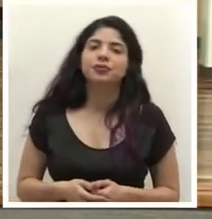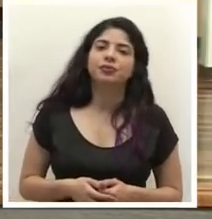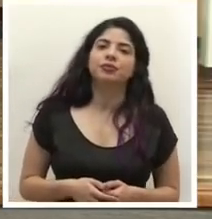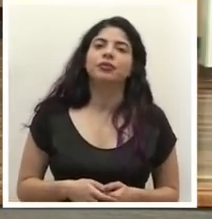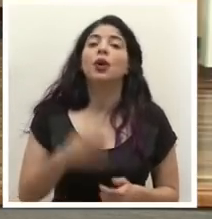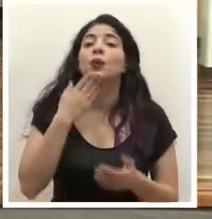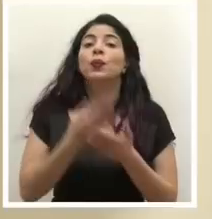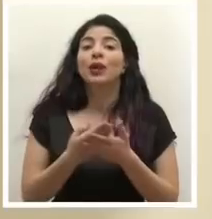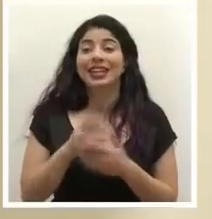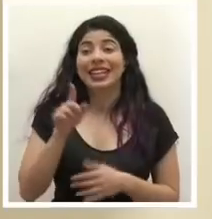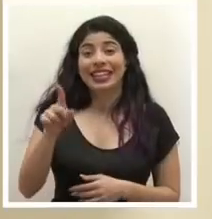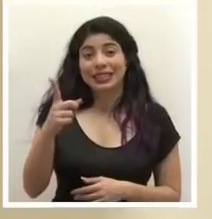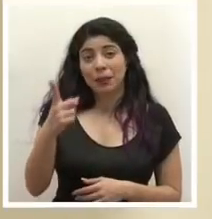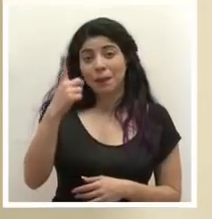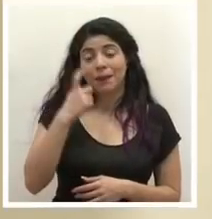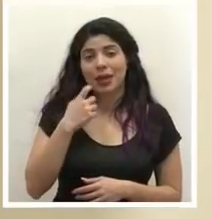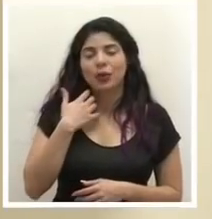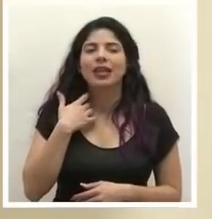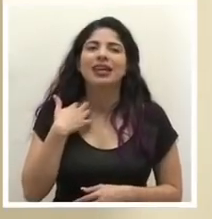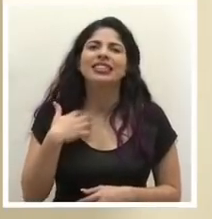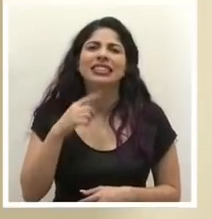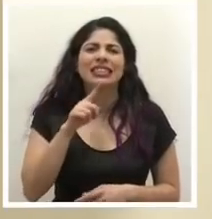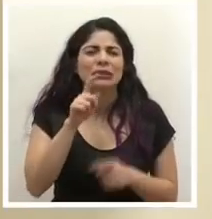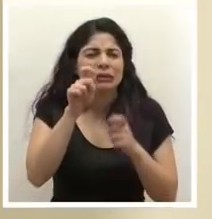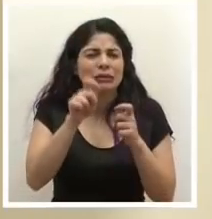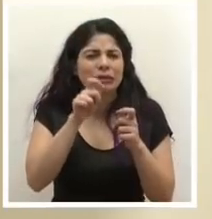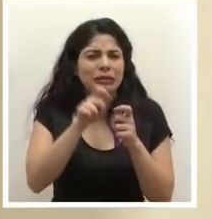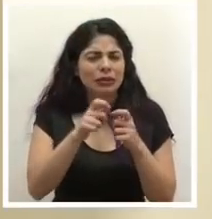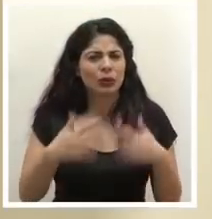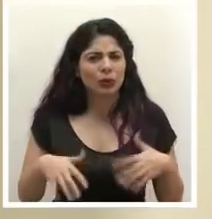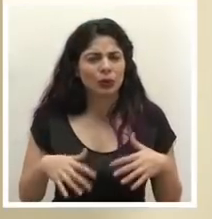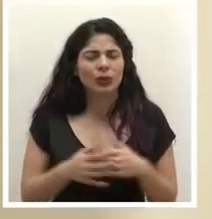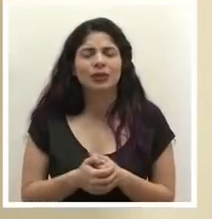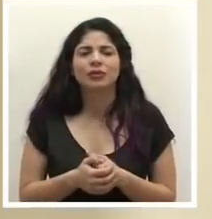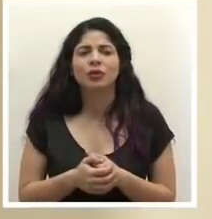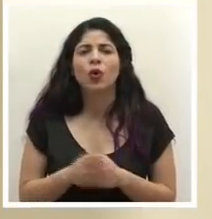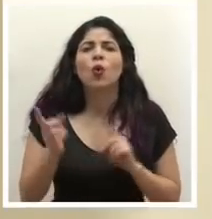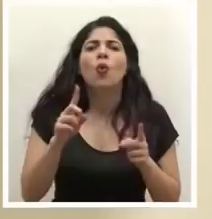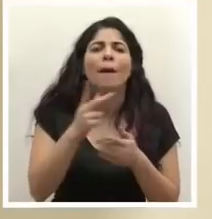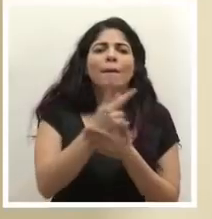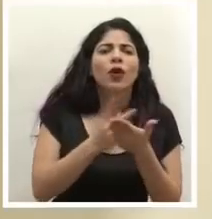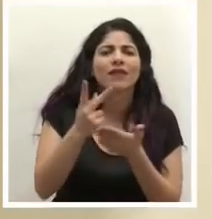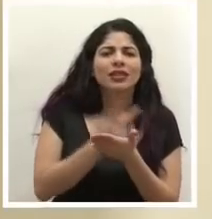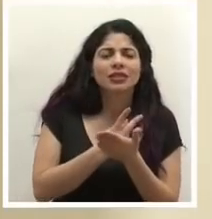bueno esa pregunta es bastante específica sobre de cuál provincia